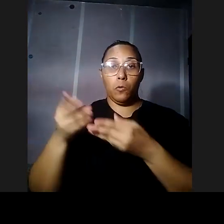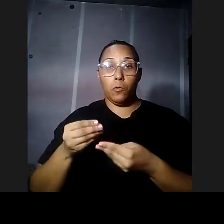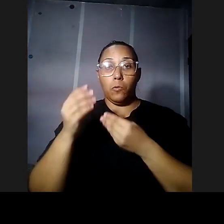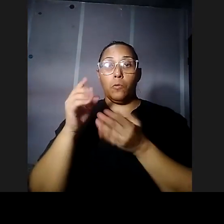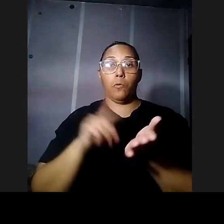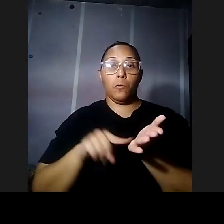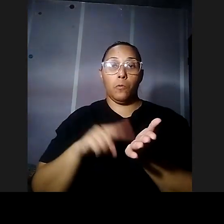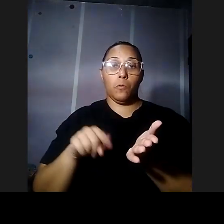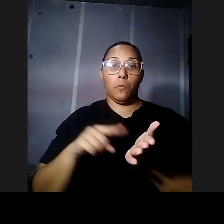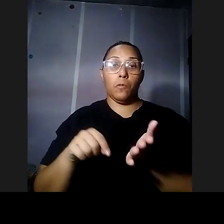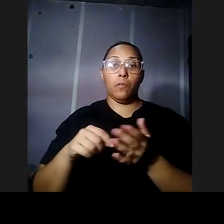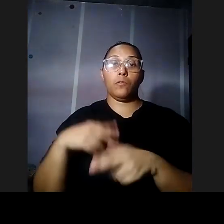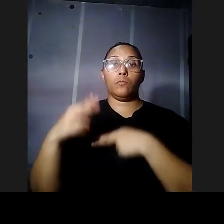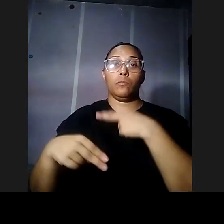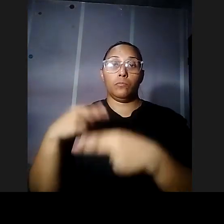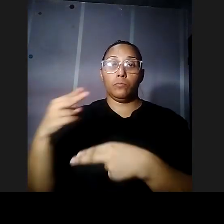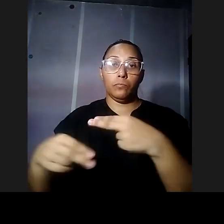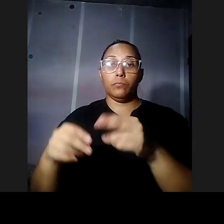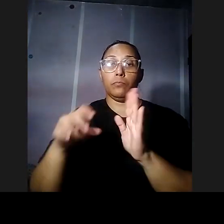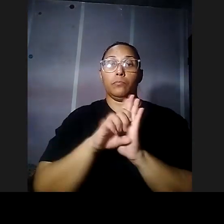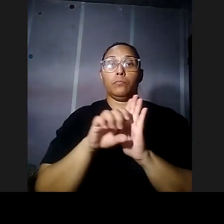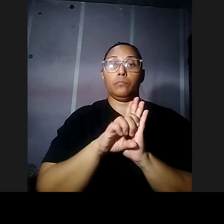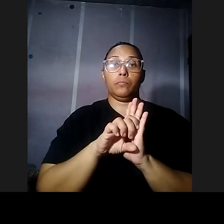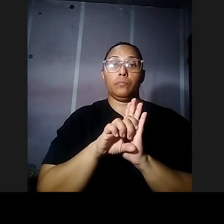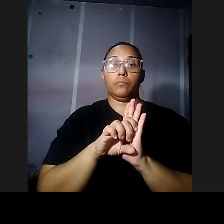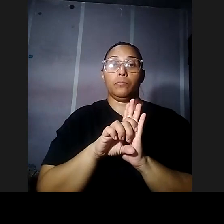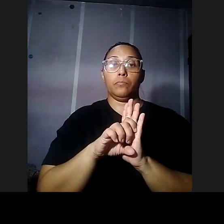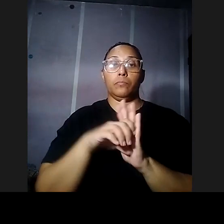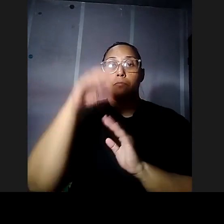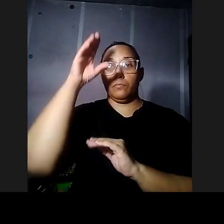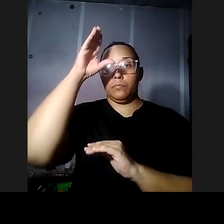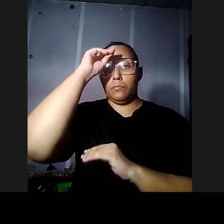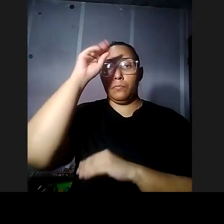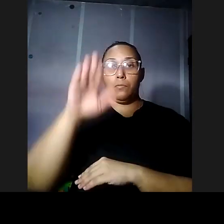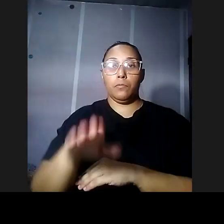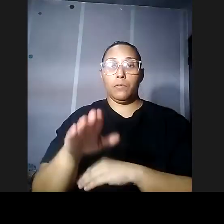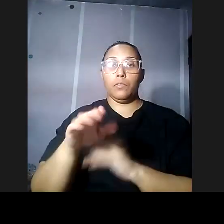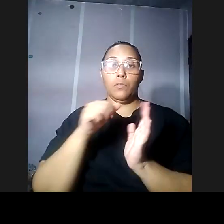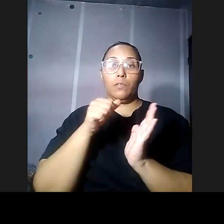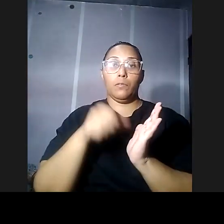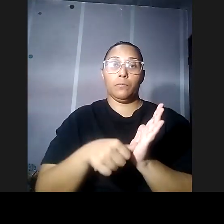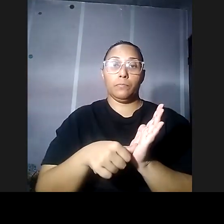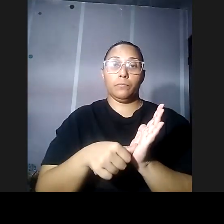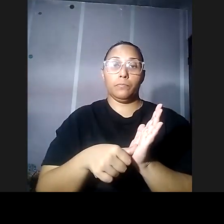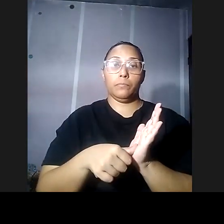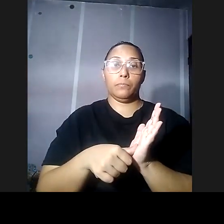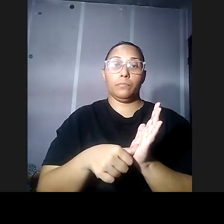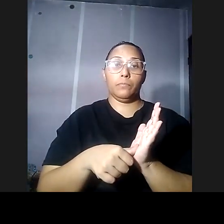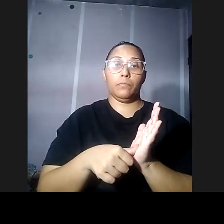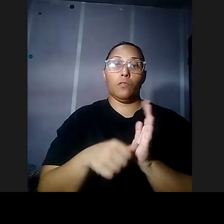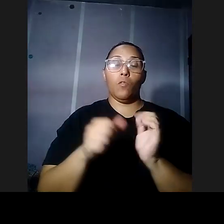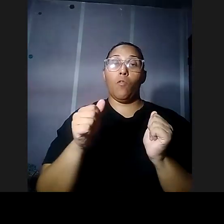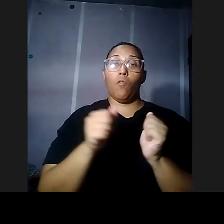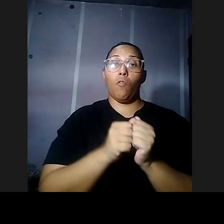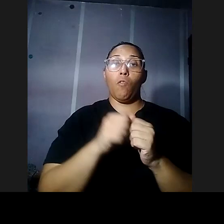son de esos descendientes por ejemplo hay uno de los nietos que envió una carta con la con el árbol genealógico o